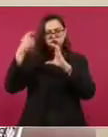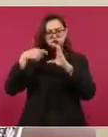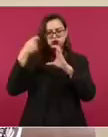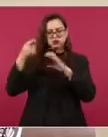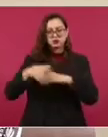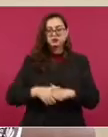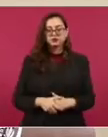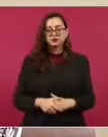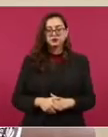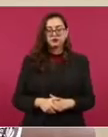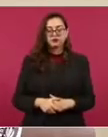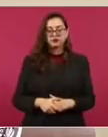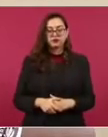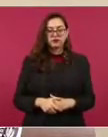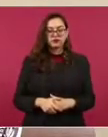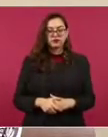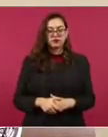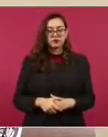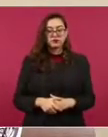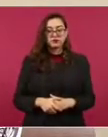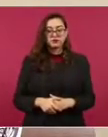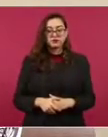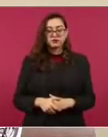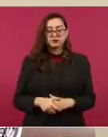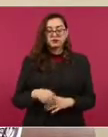Nada más que no sé...